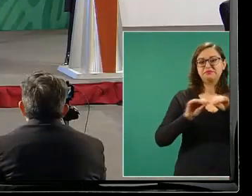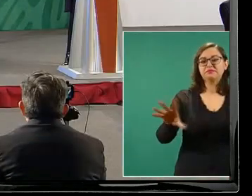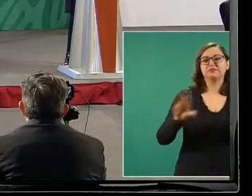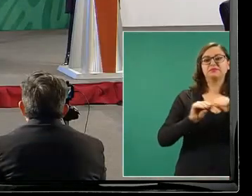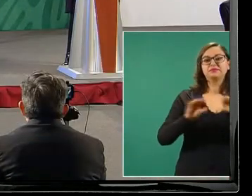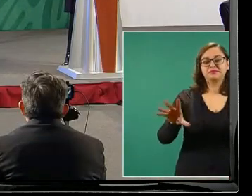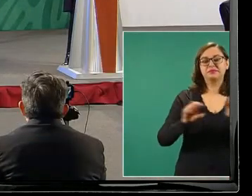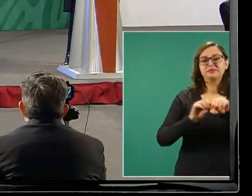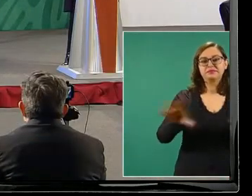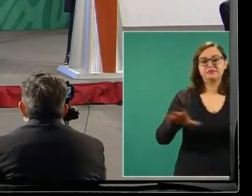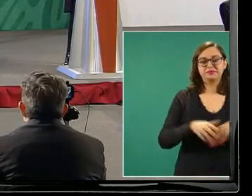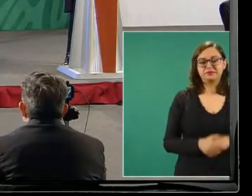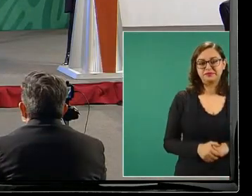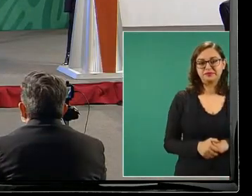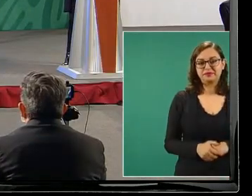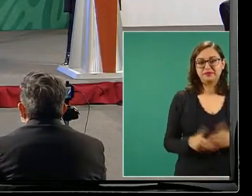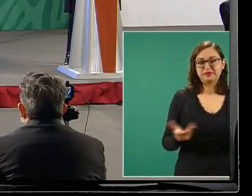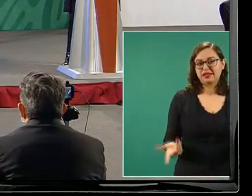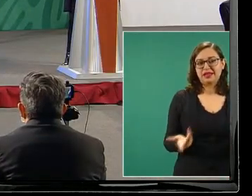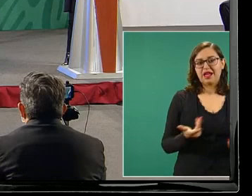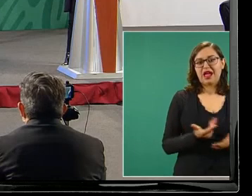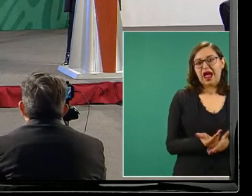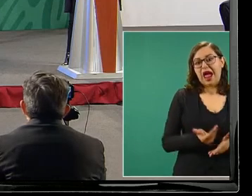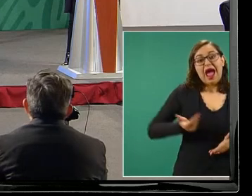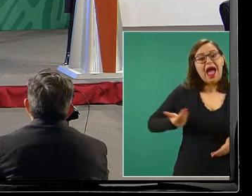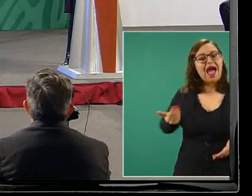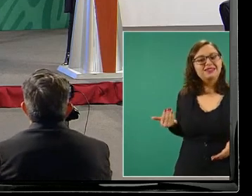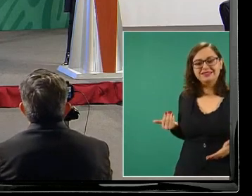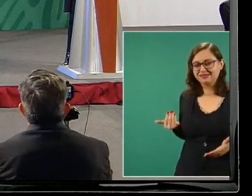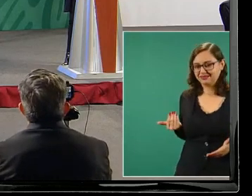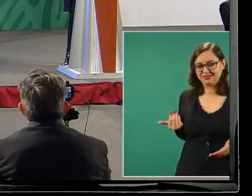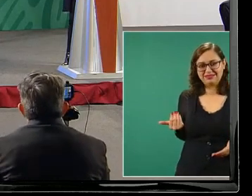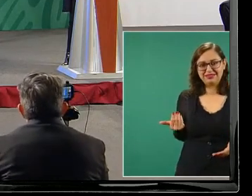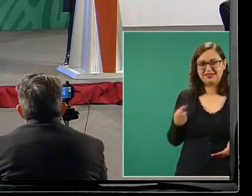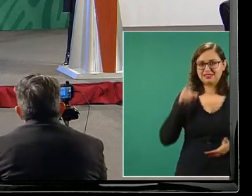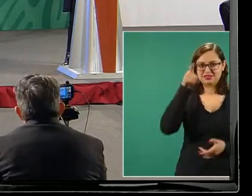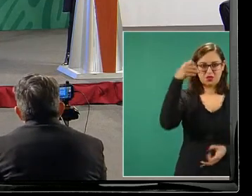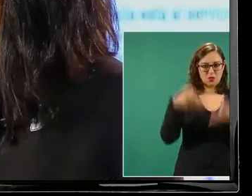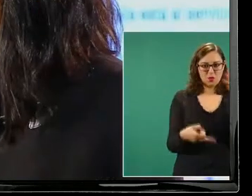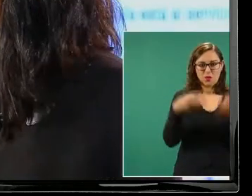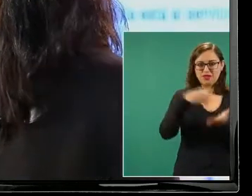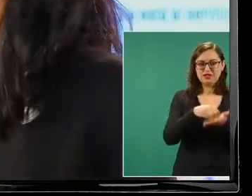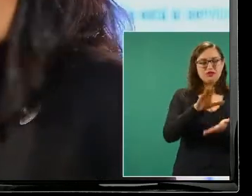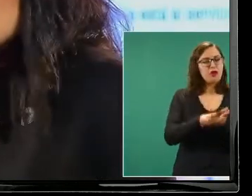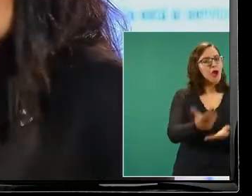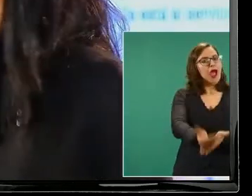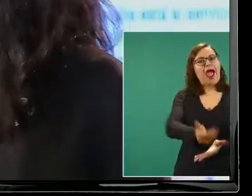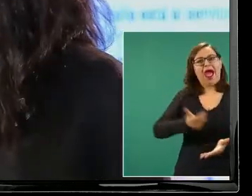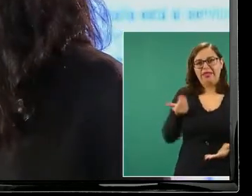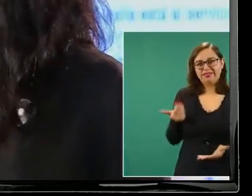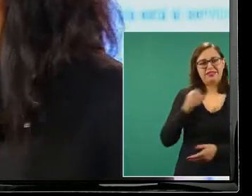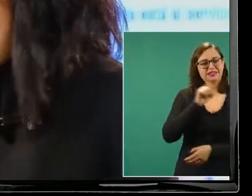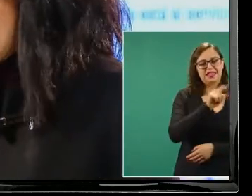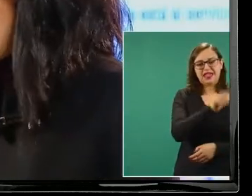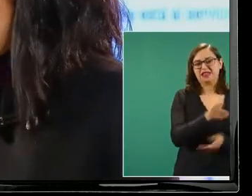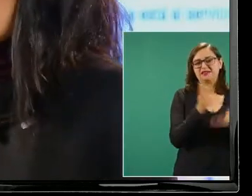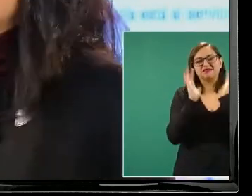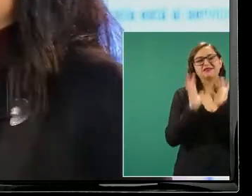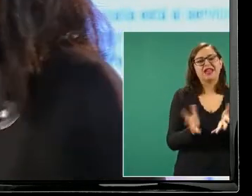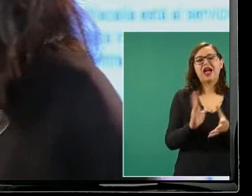de victimizarse como perseguido político y de que lo citara un juez Anaya ya estaba fuera del país